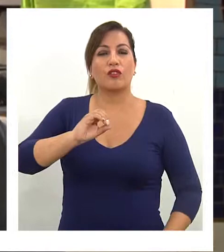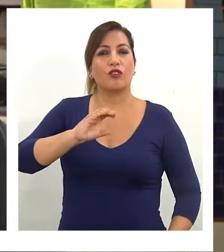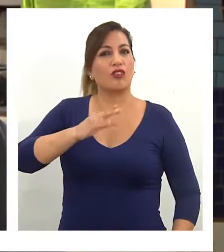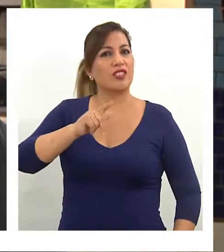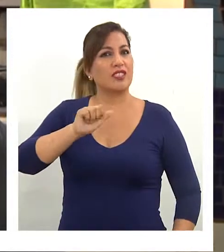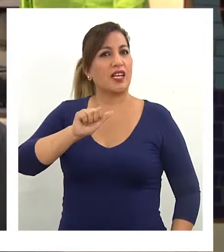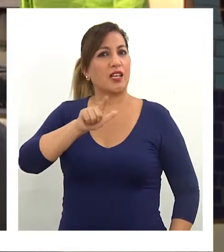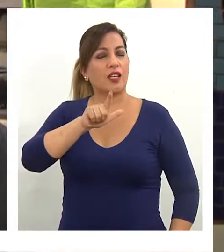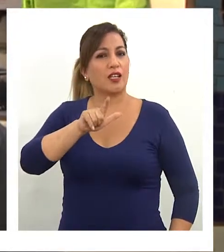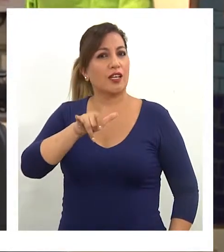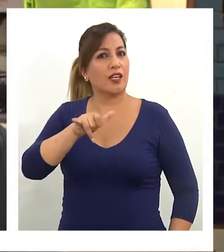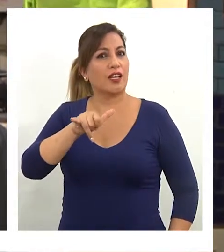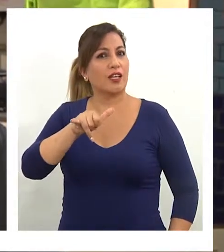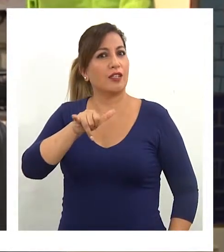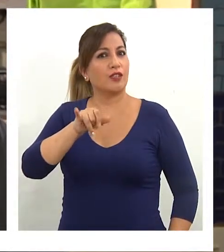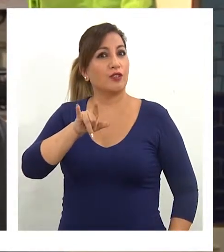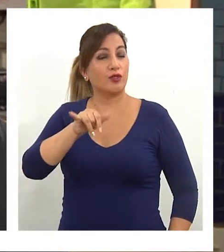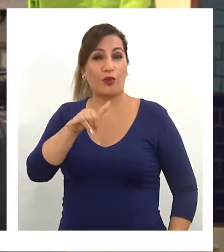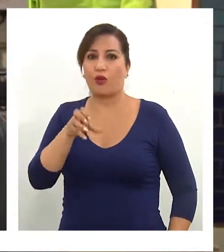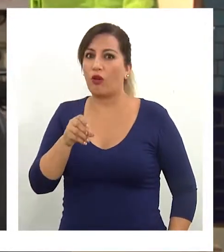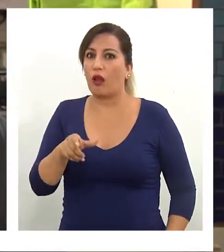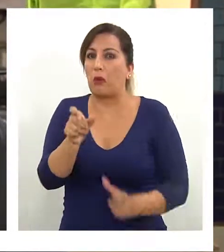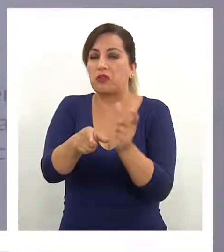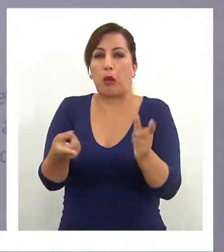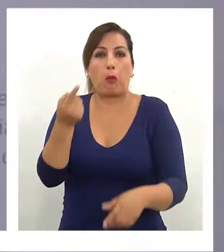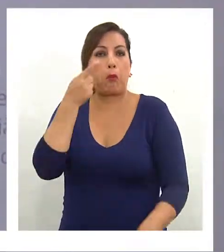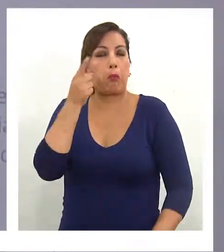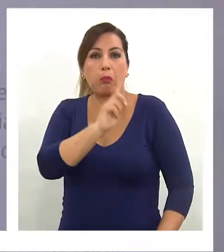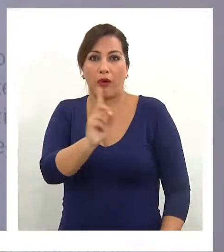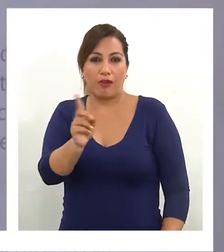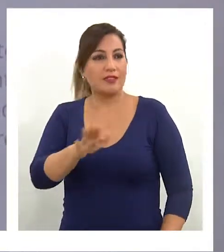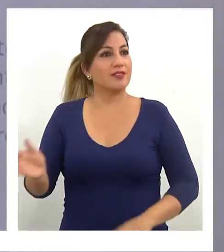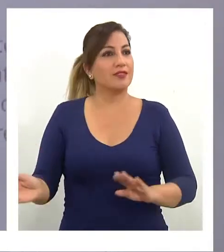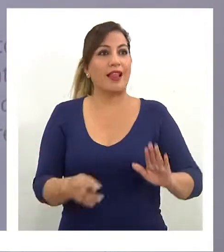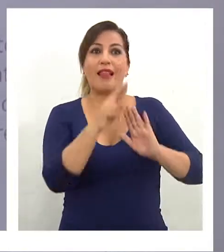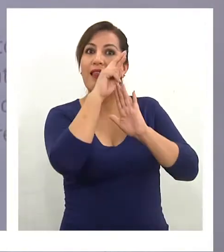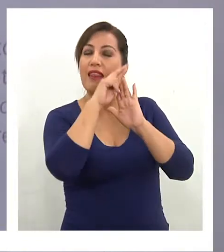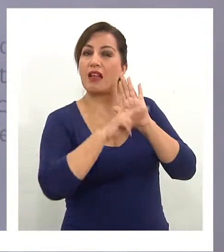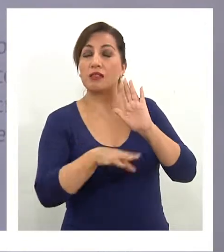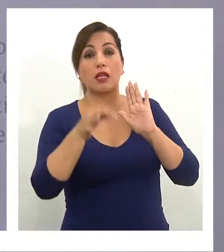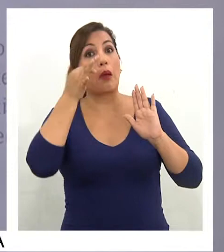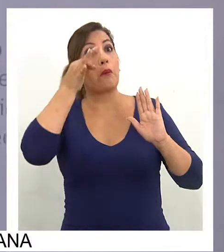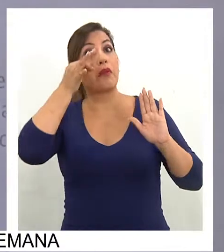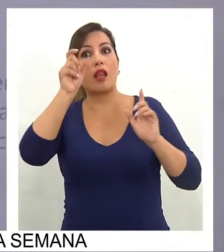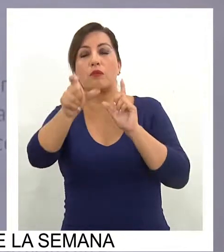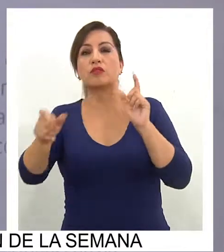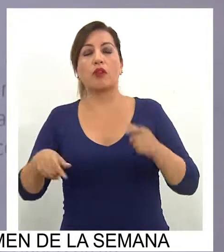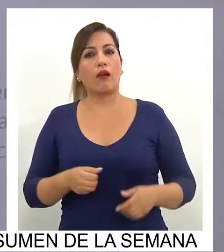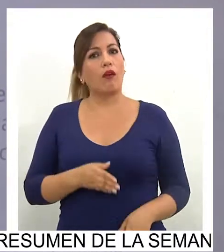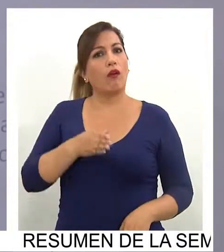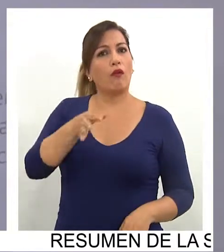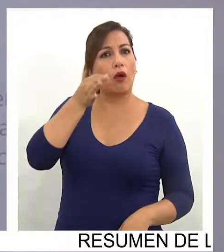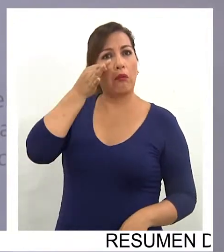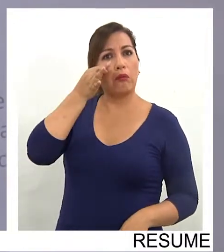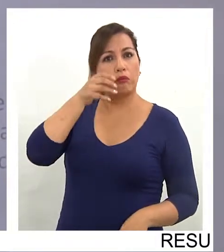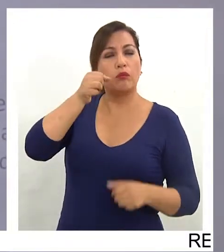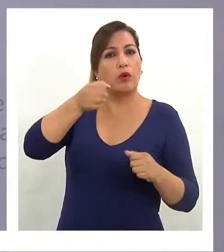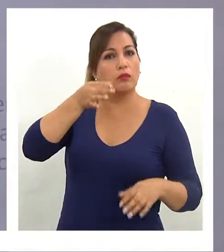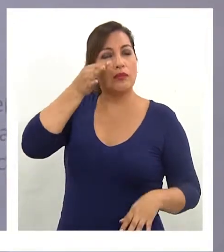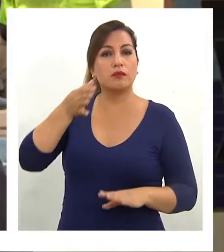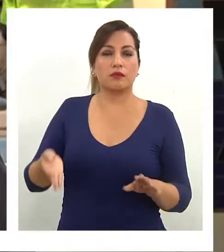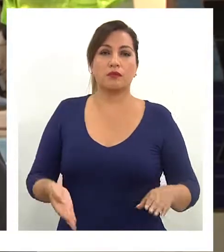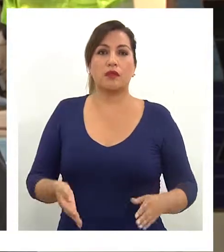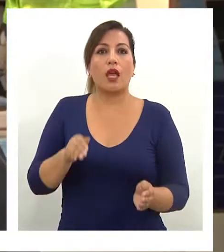que son recetas que la gente como una vez no conoce. Las recetas están a la vista de los clientes y visitantes.